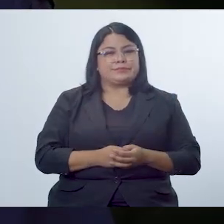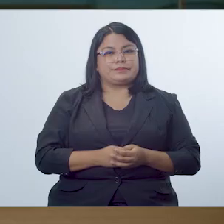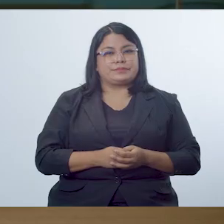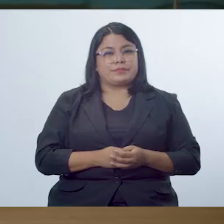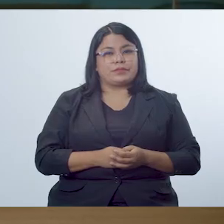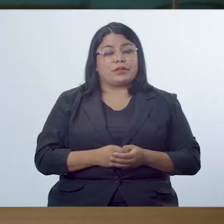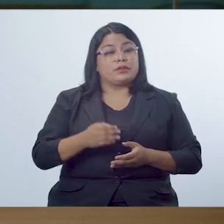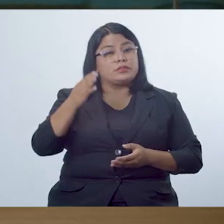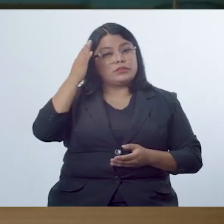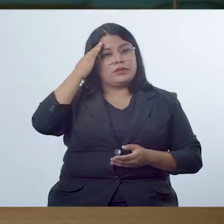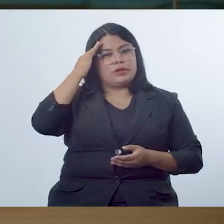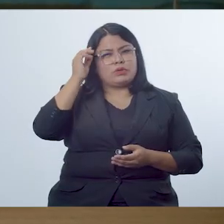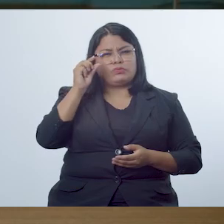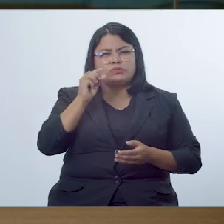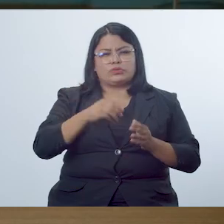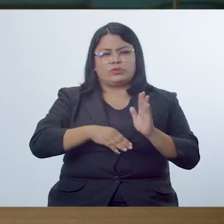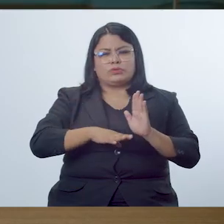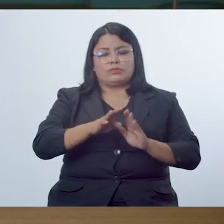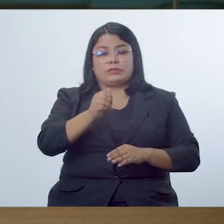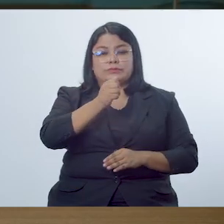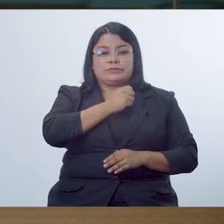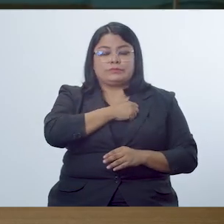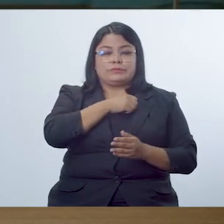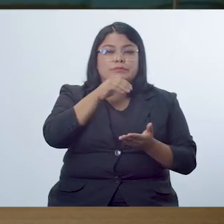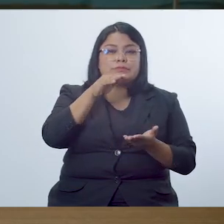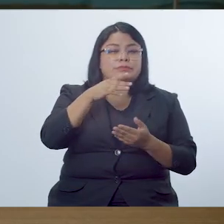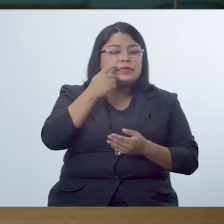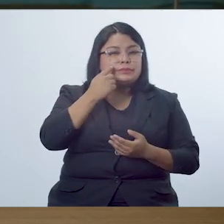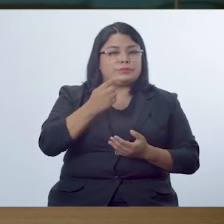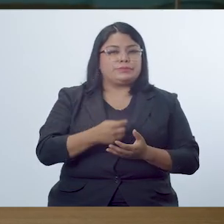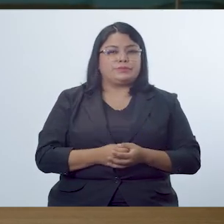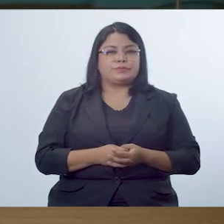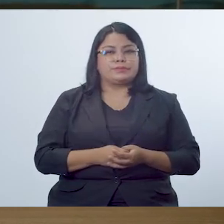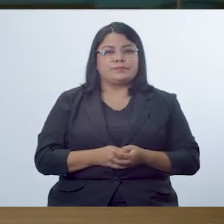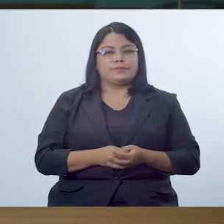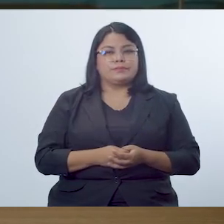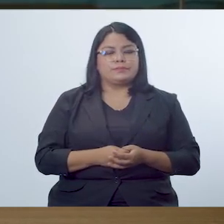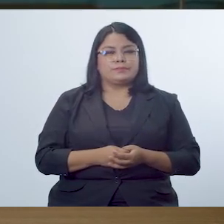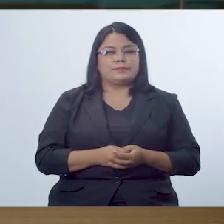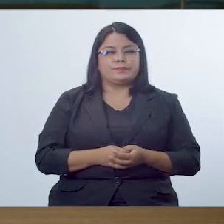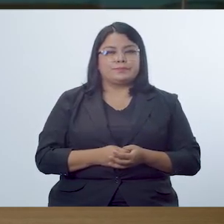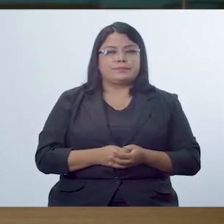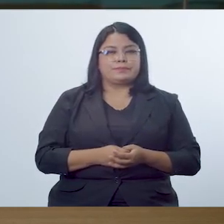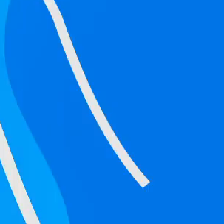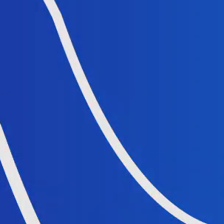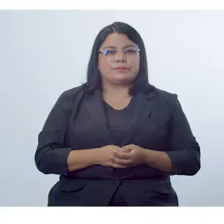Excelente, muy bien. Para conocer un poco más sobre los productos de unidad veamos lo siguiente.